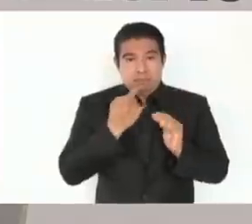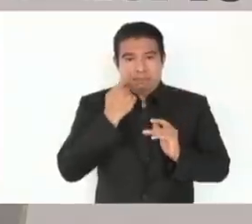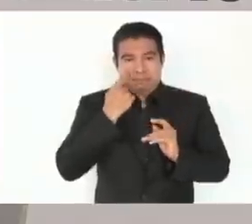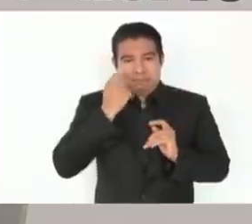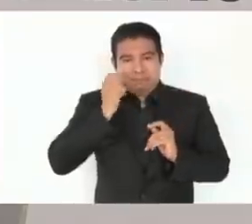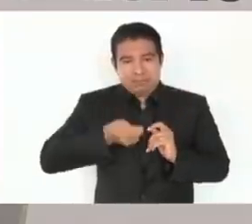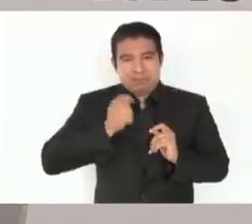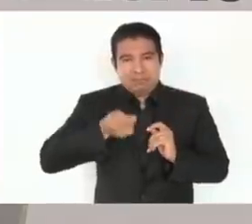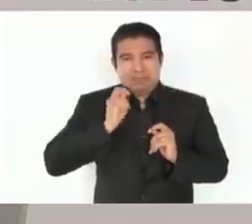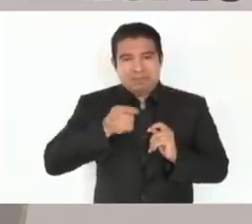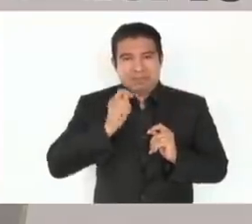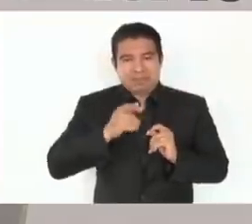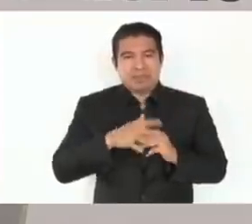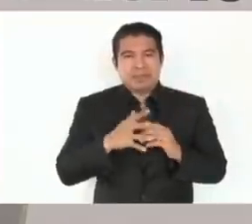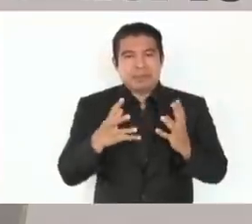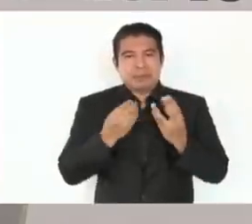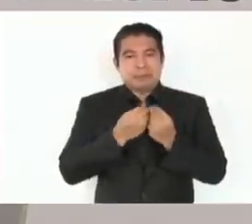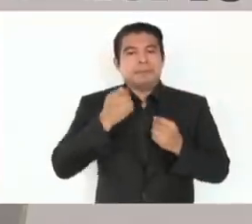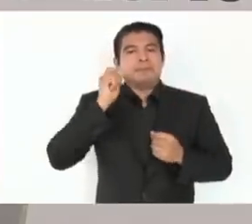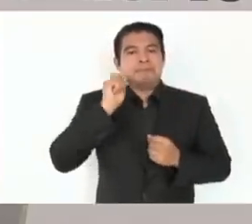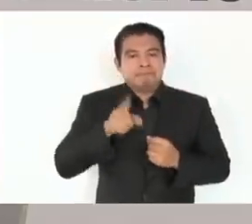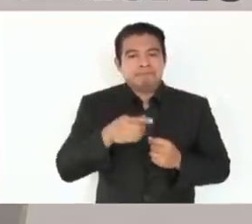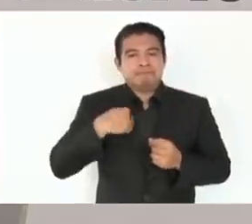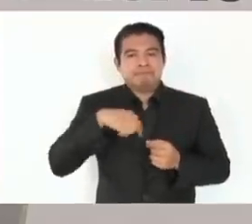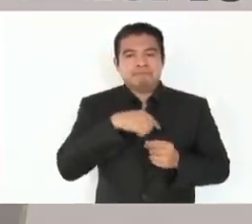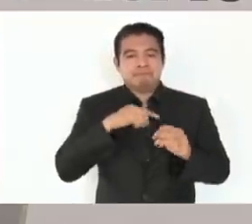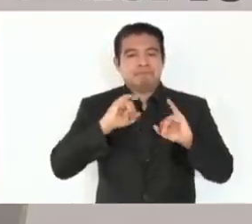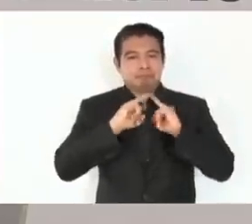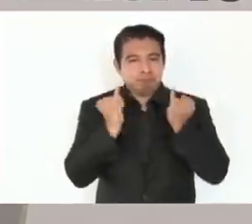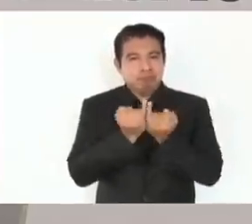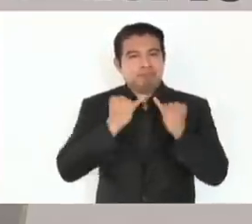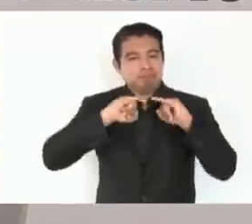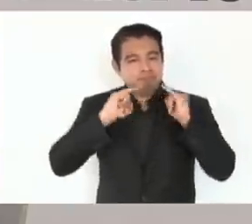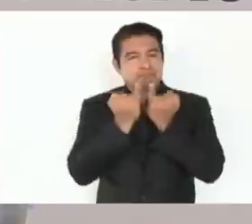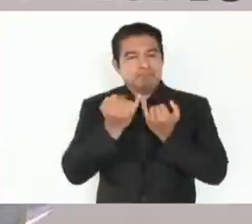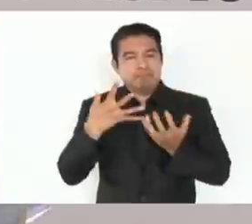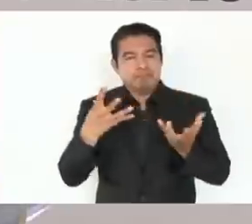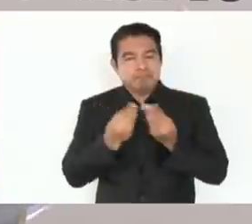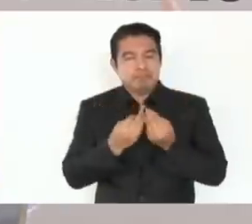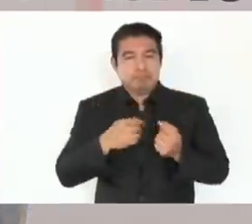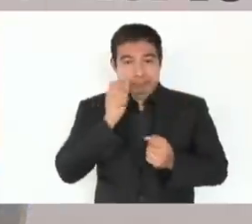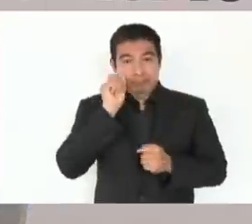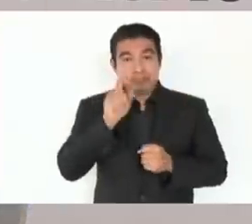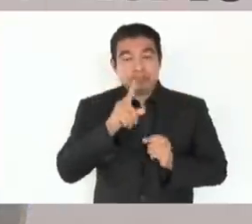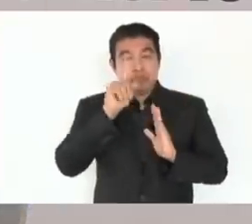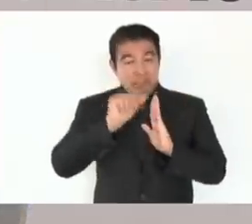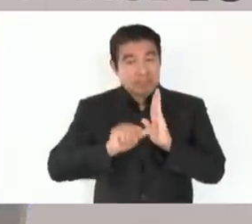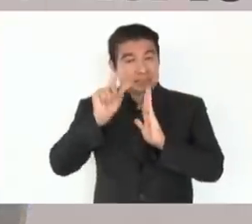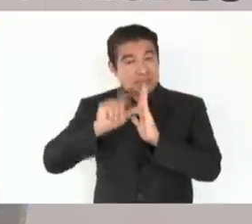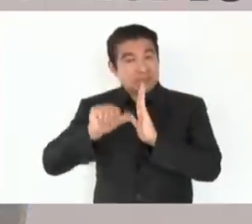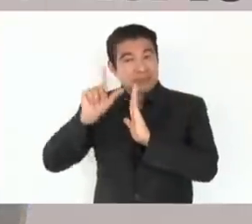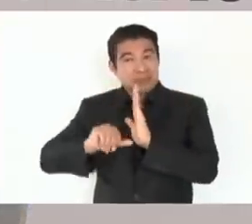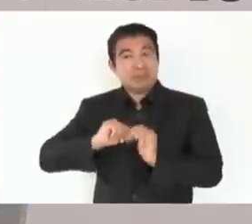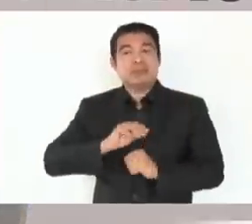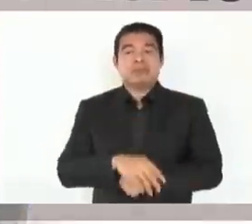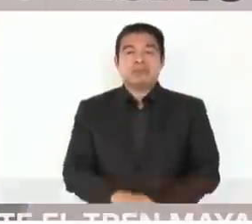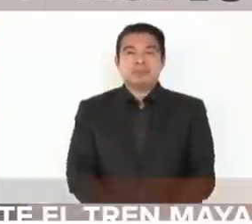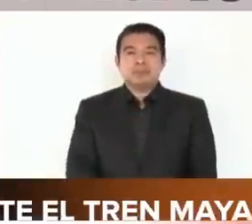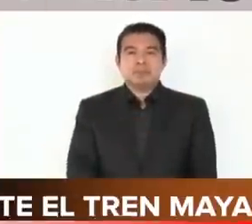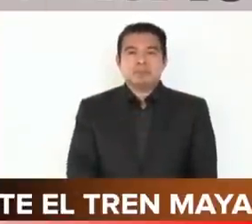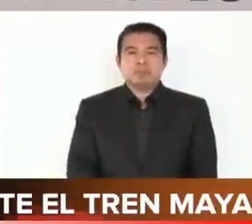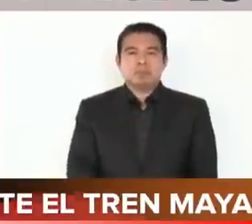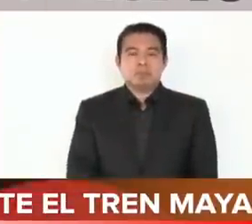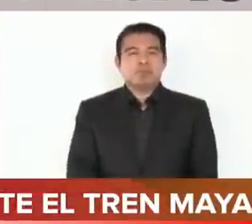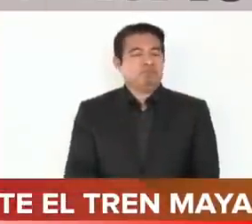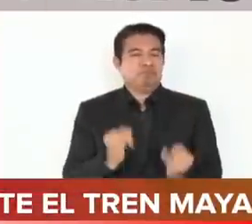los frentes de trabajo. Y también celebro que se